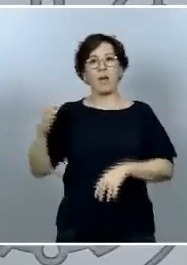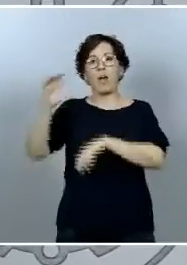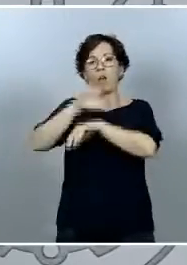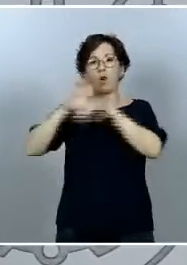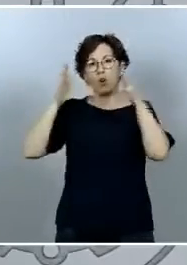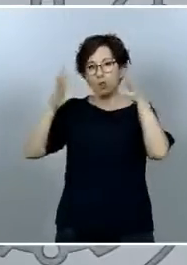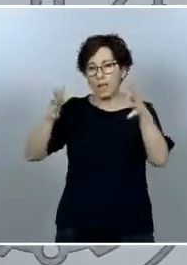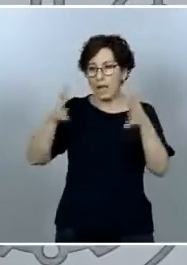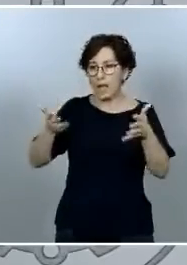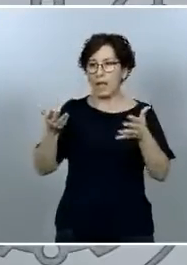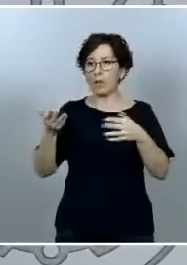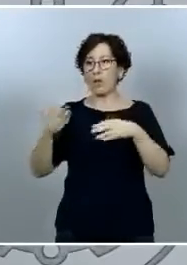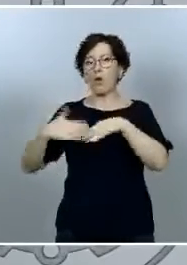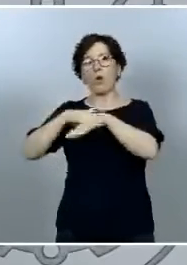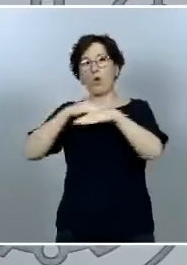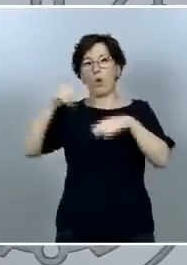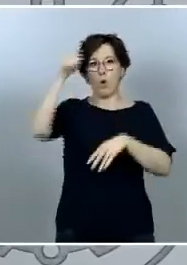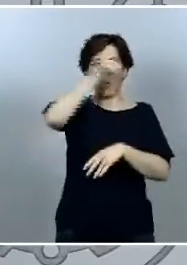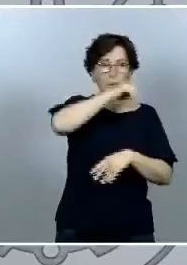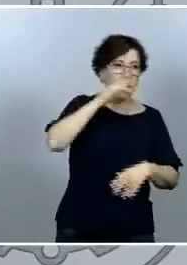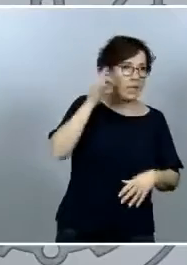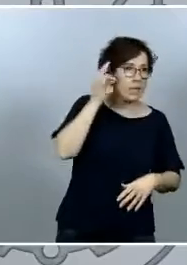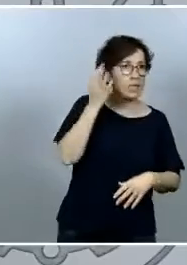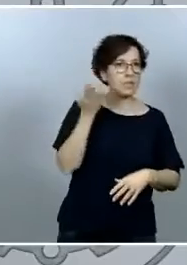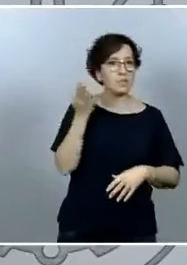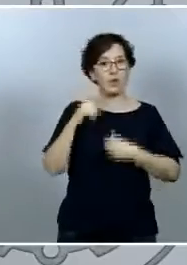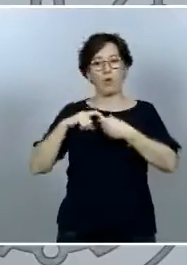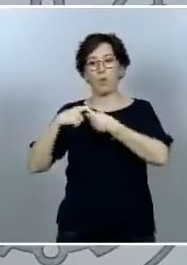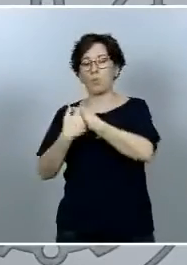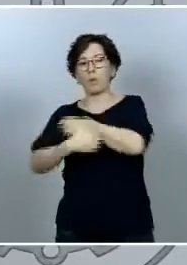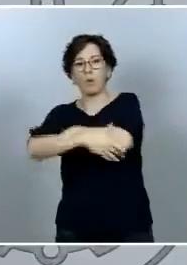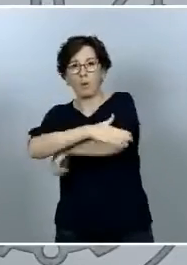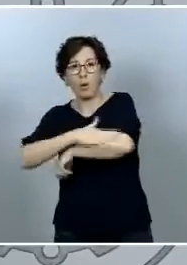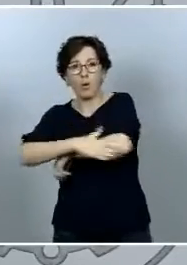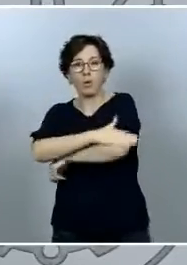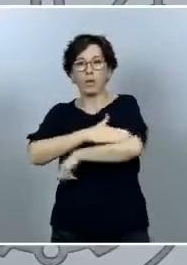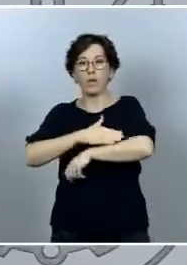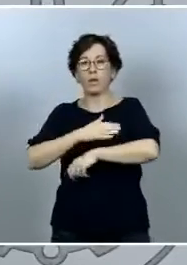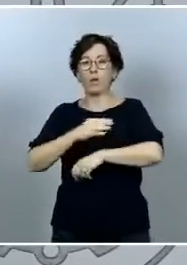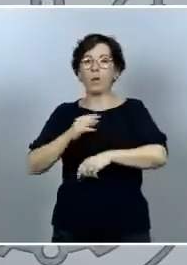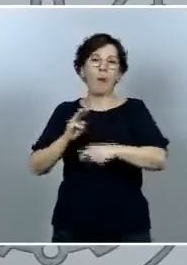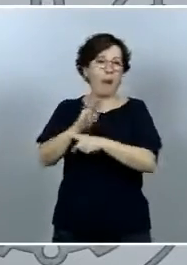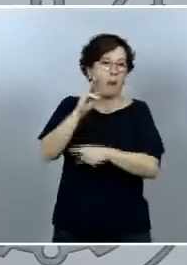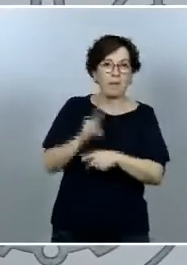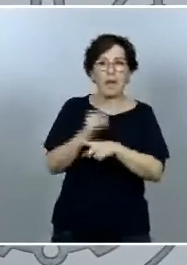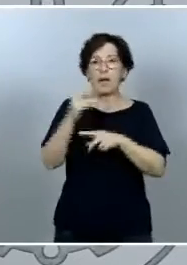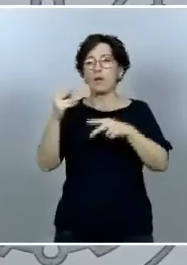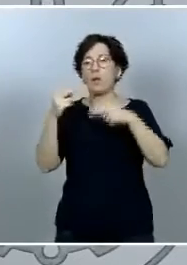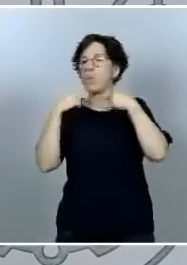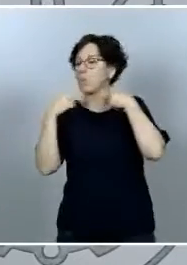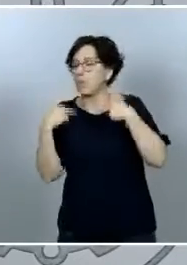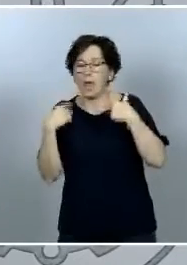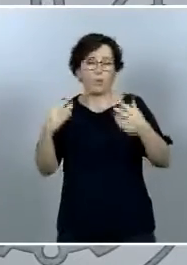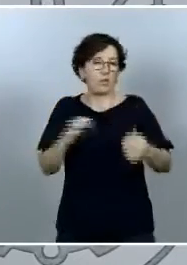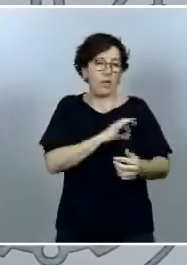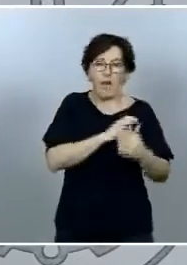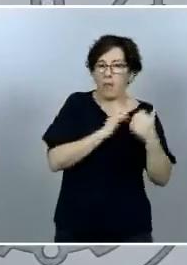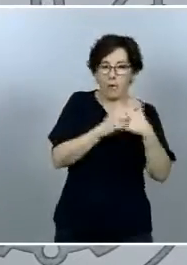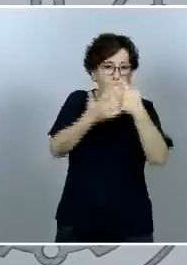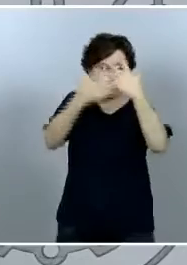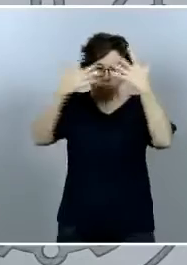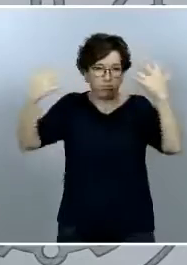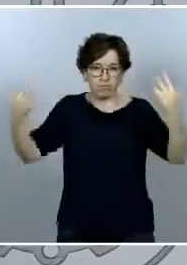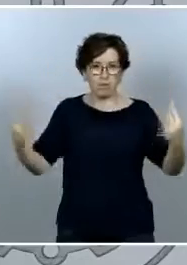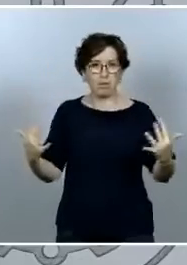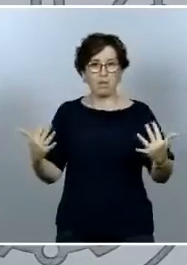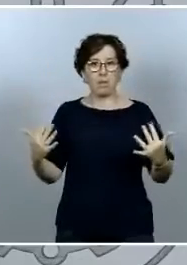ministros ministras miembros del gobierno parlamentarios diputados senadores por líneas generales este comportamiento es